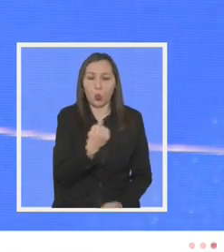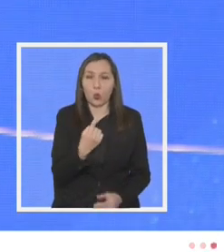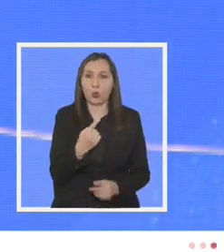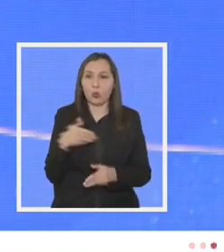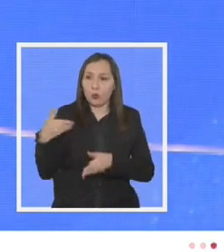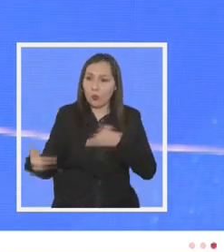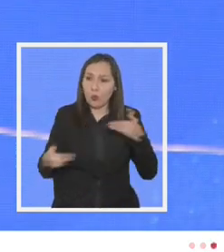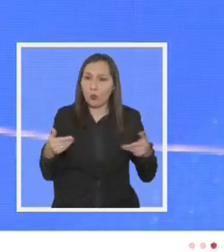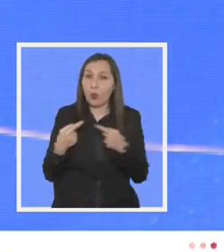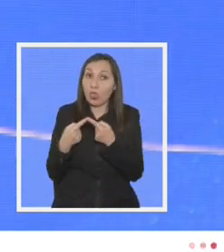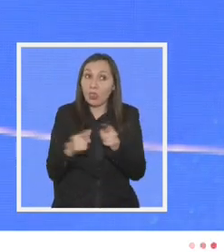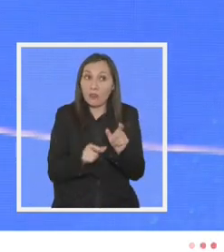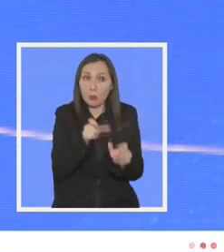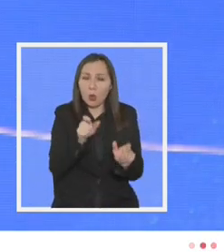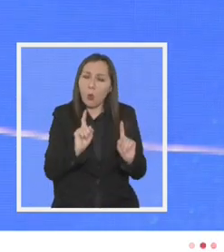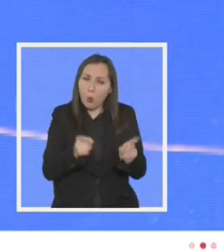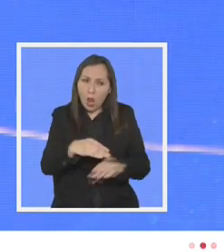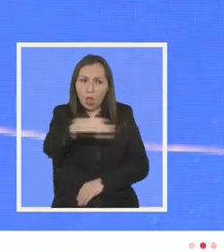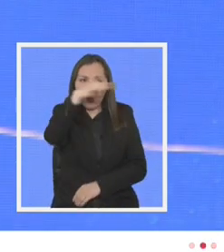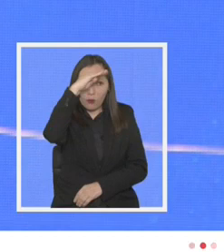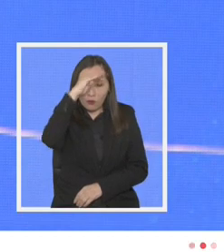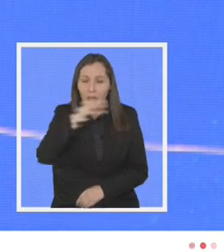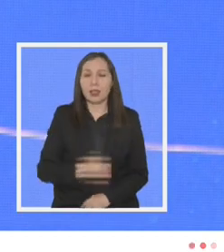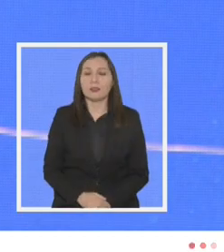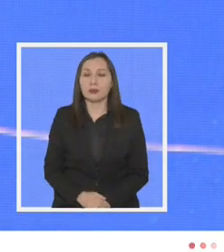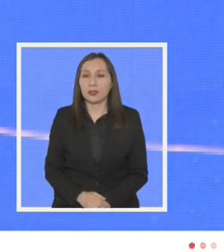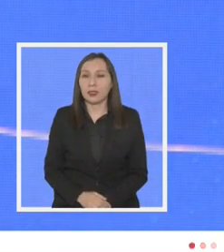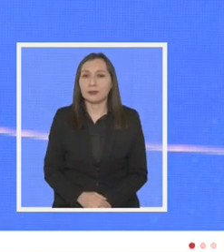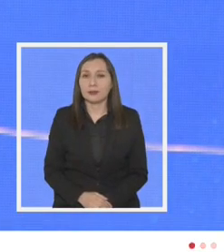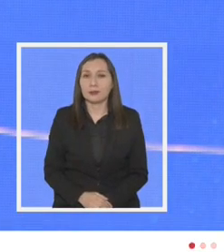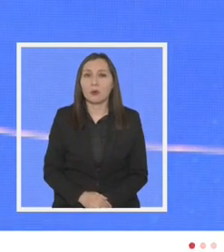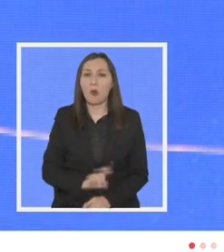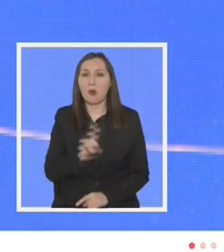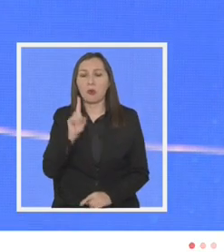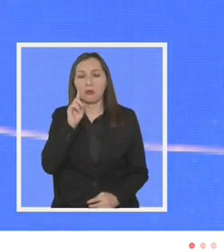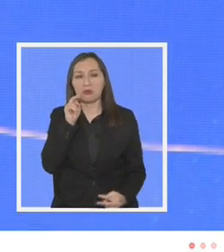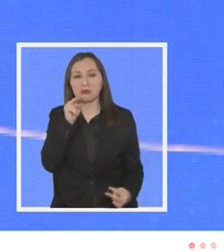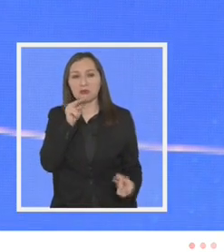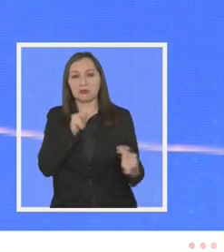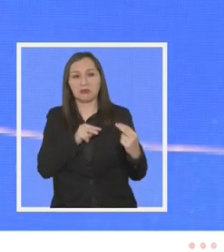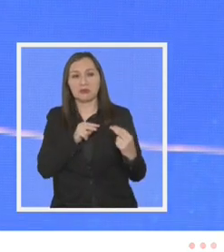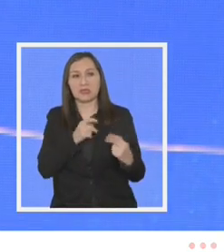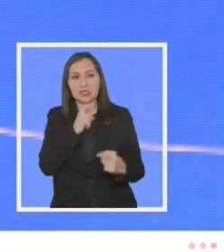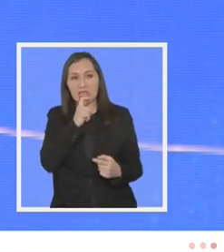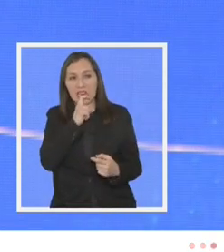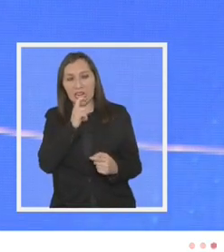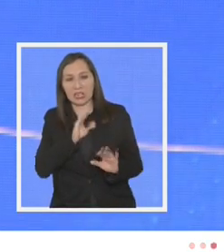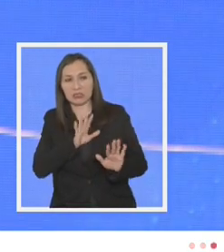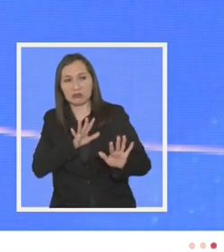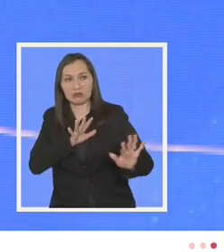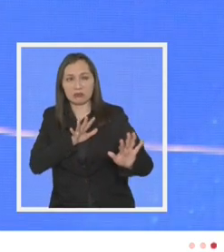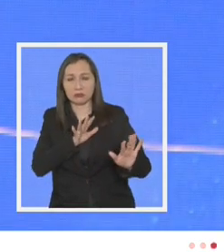en el prójimo en el distinto que no nos miremos con tanto recelo